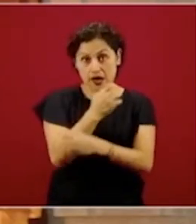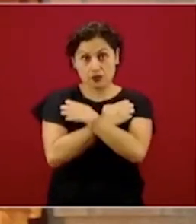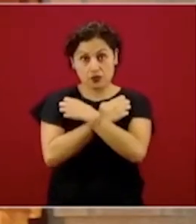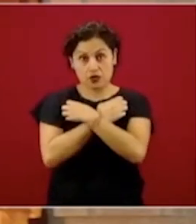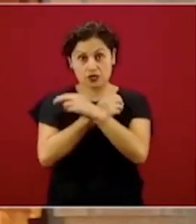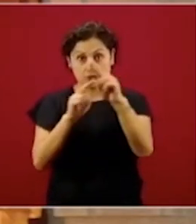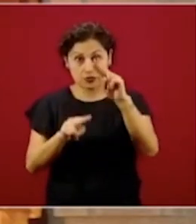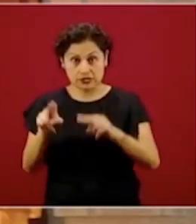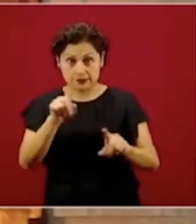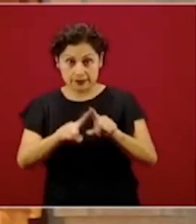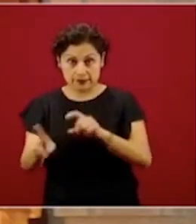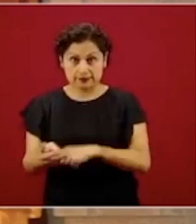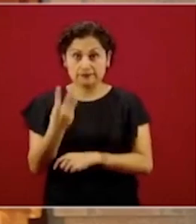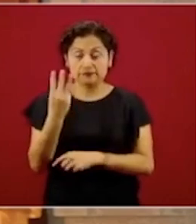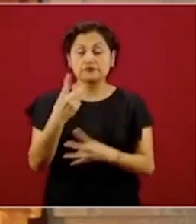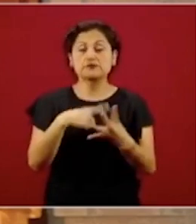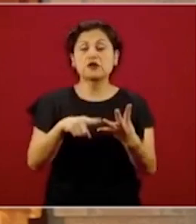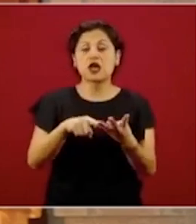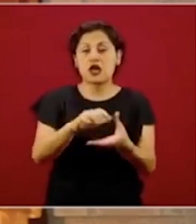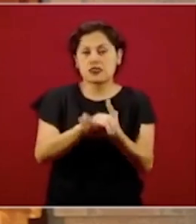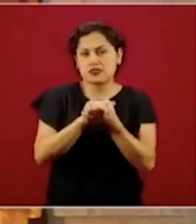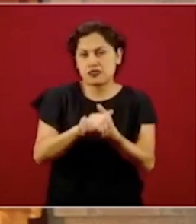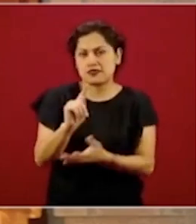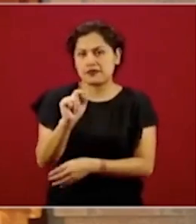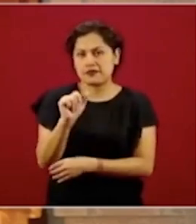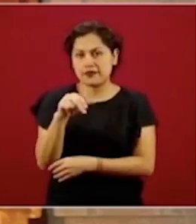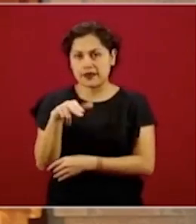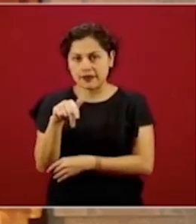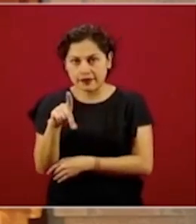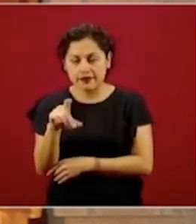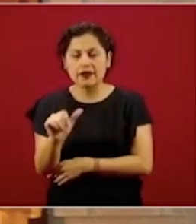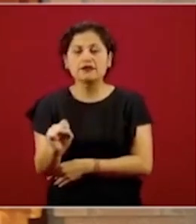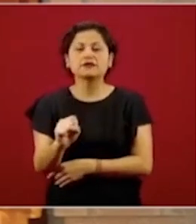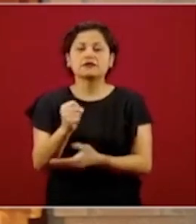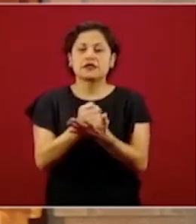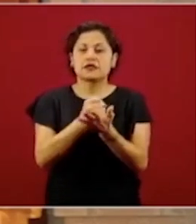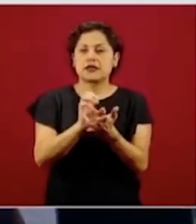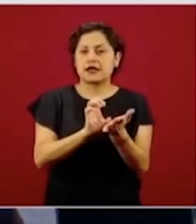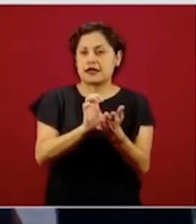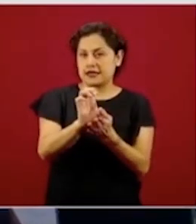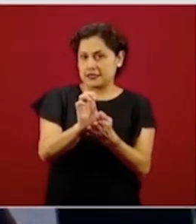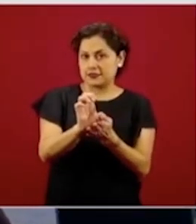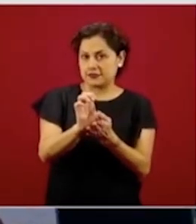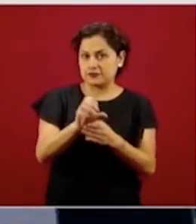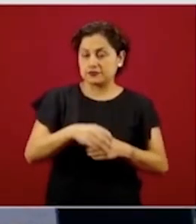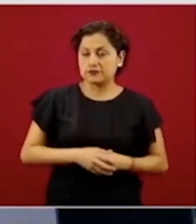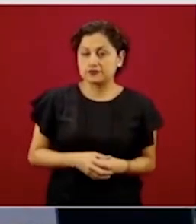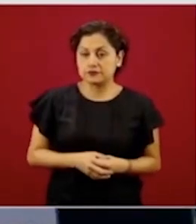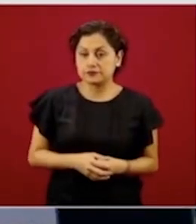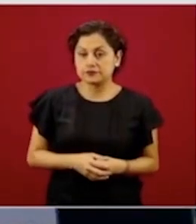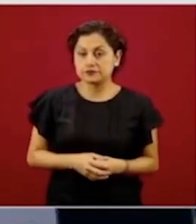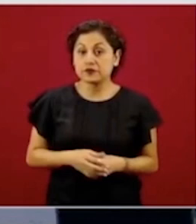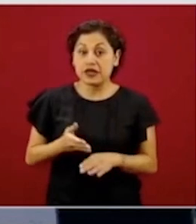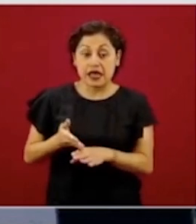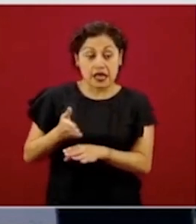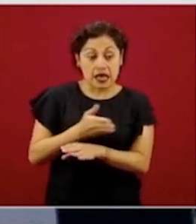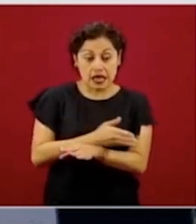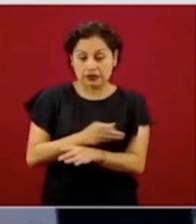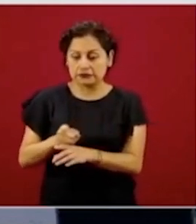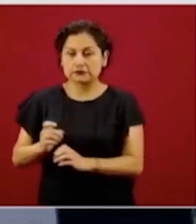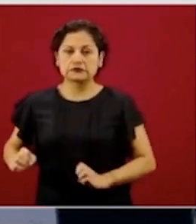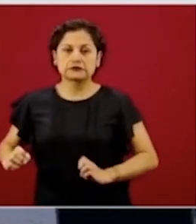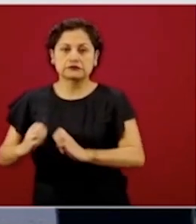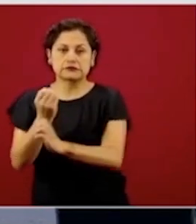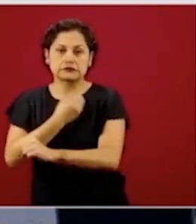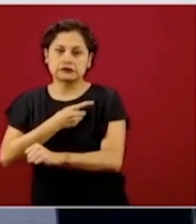tandas, los créditos. Entonces, este corte, que es antes de que iniciara esta contingencia, nos reporta que